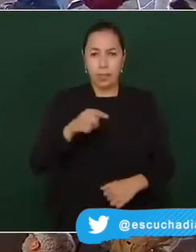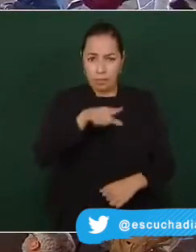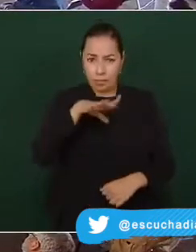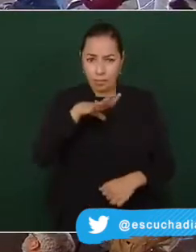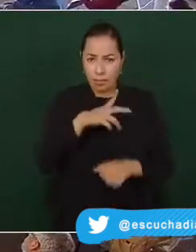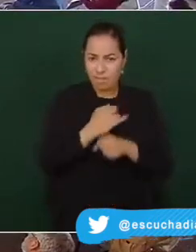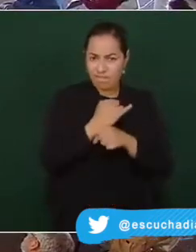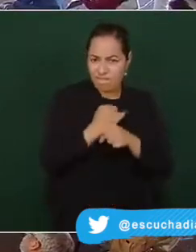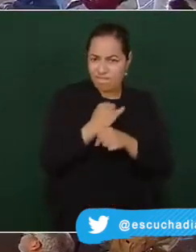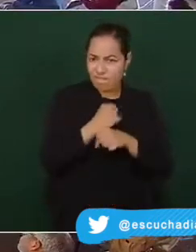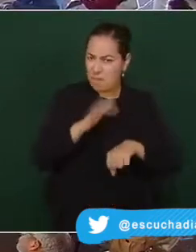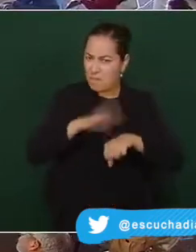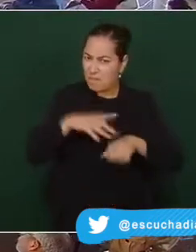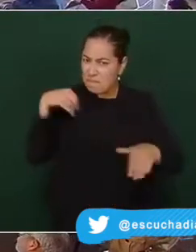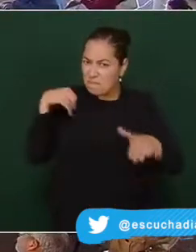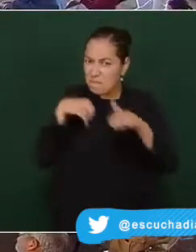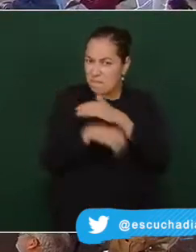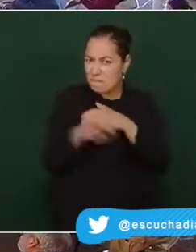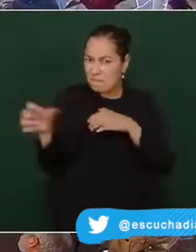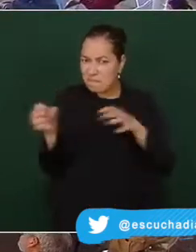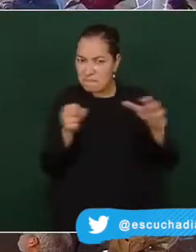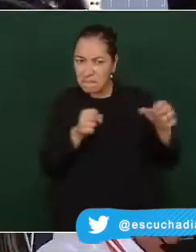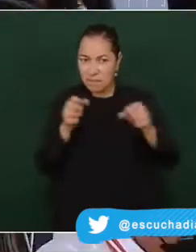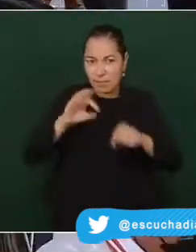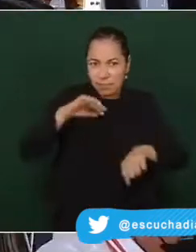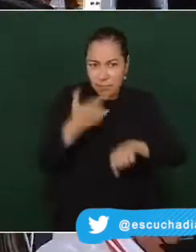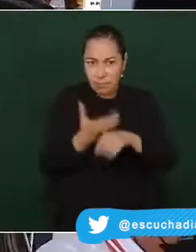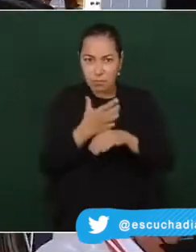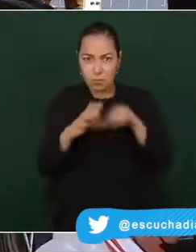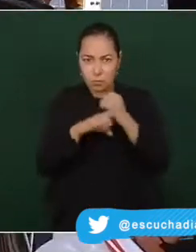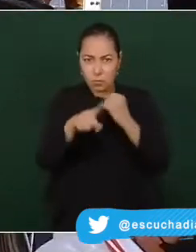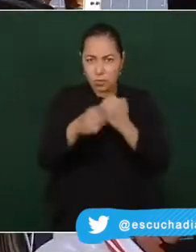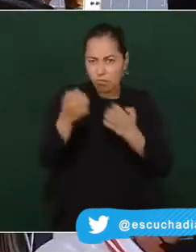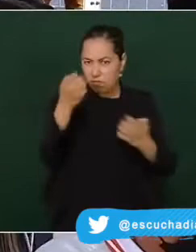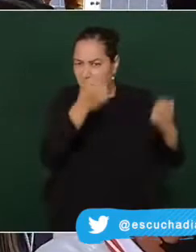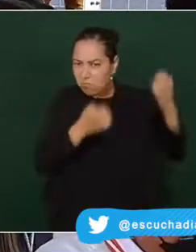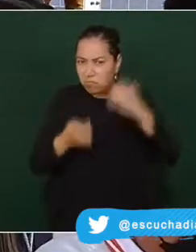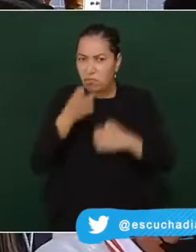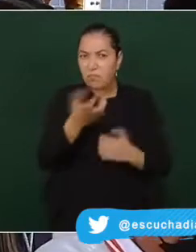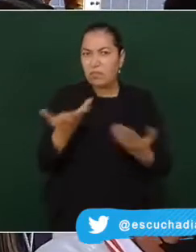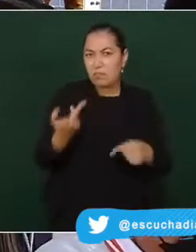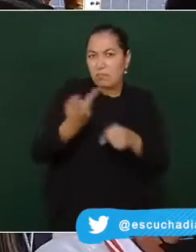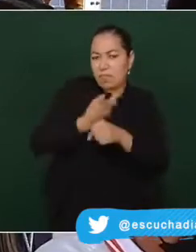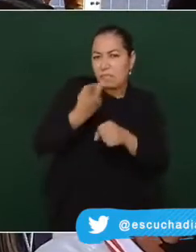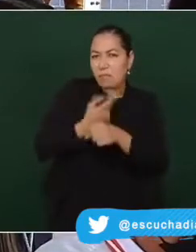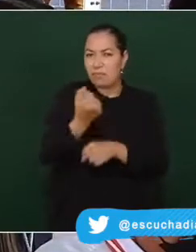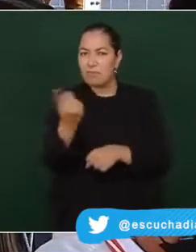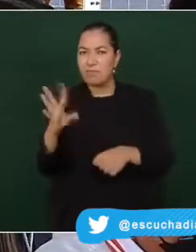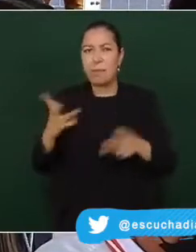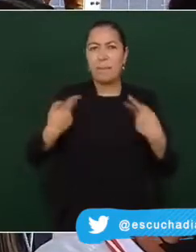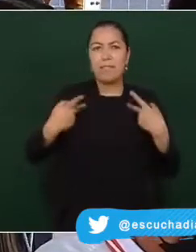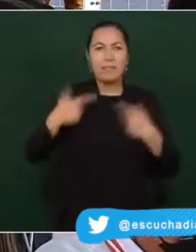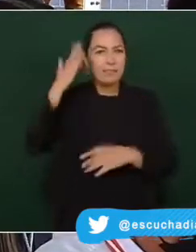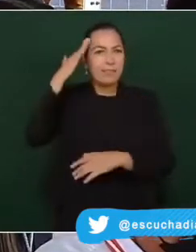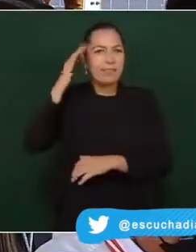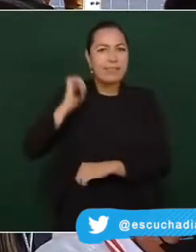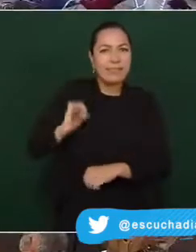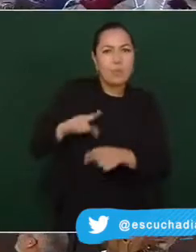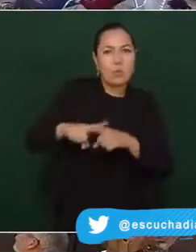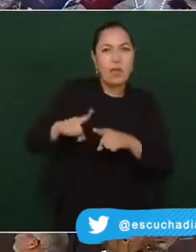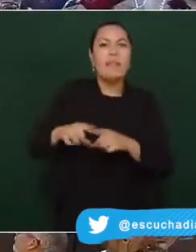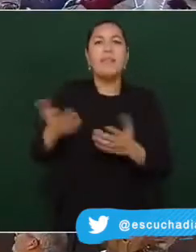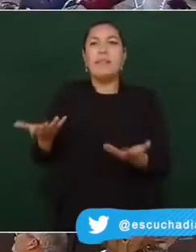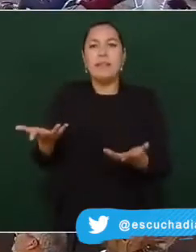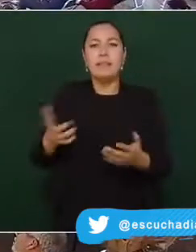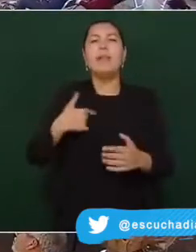¿Qué pasó con esas personas que estuvieron a cargo? ¿Fueron promovidas? ¿Fueron suspendidas? ¿Qué fue lo que pasó? En una